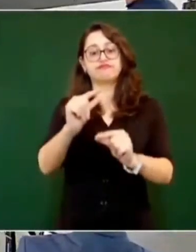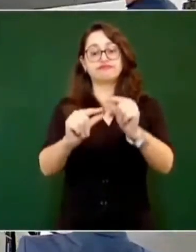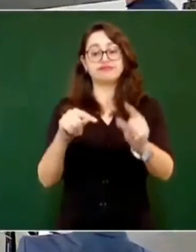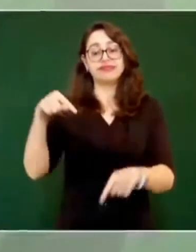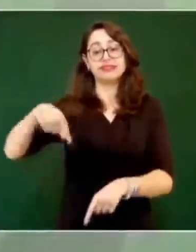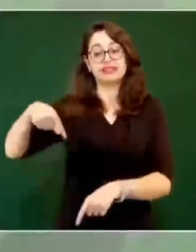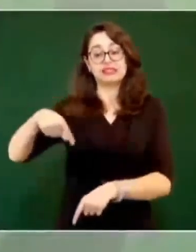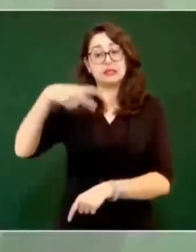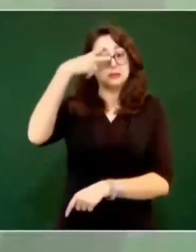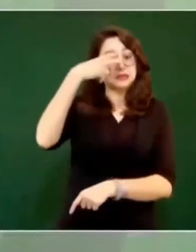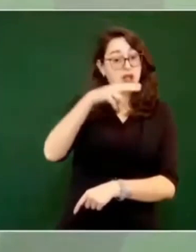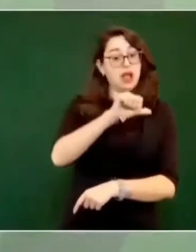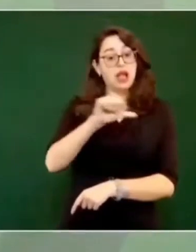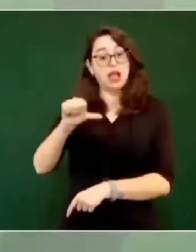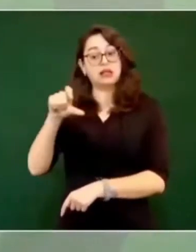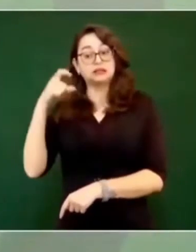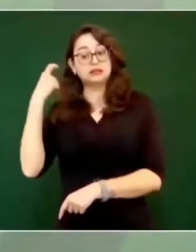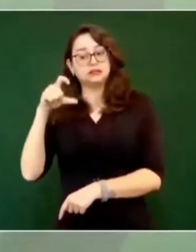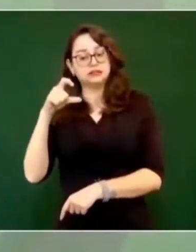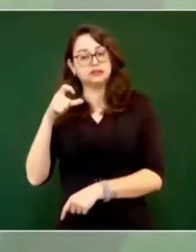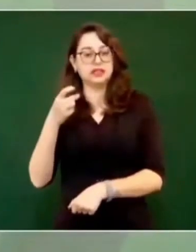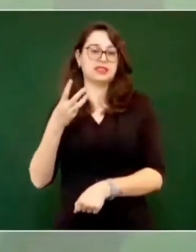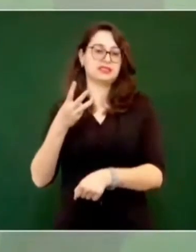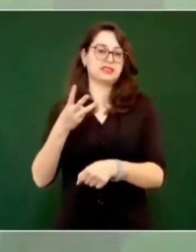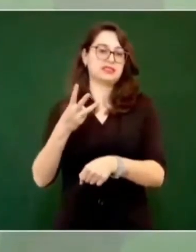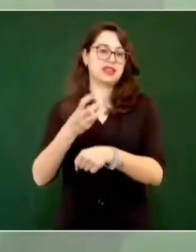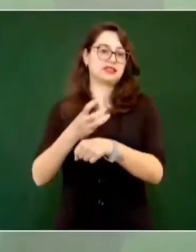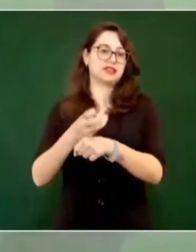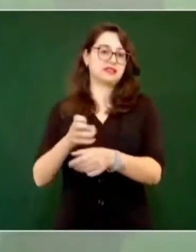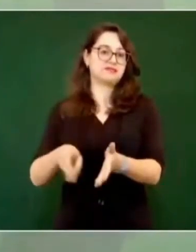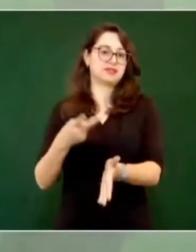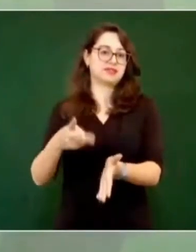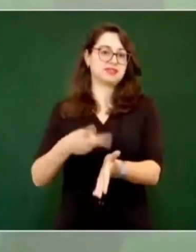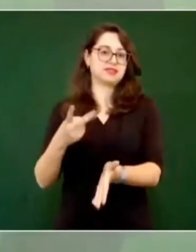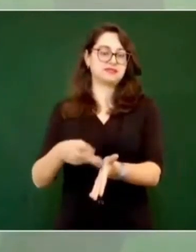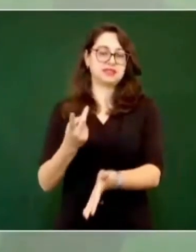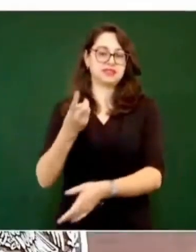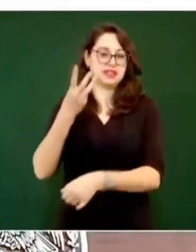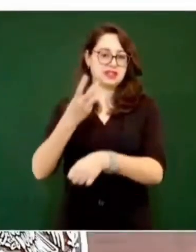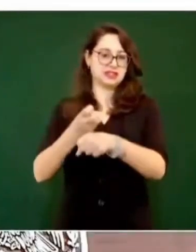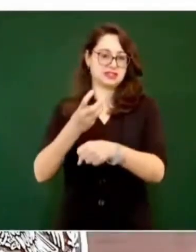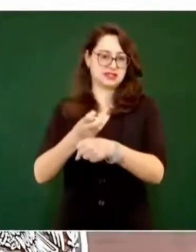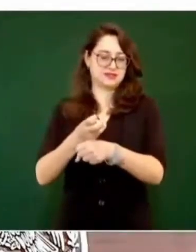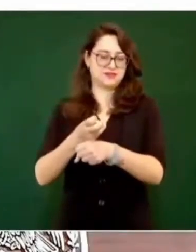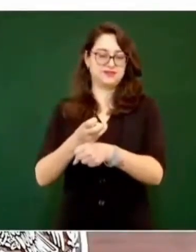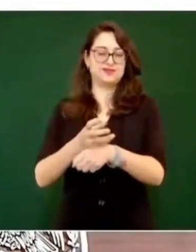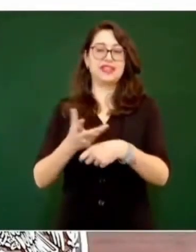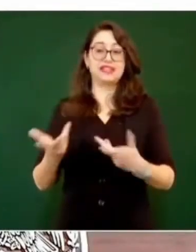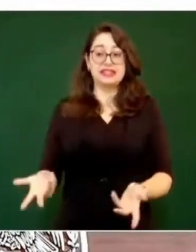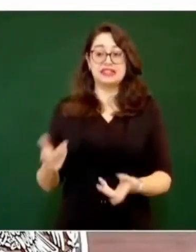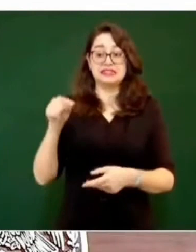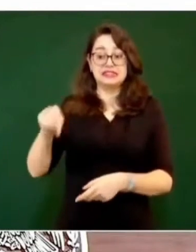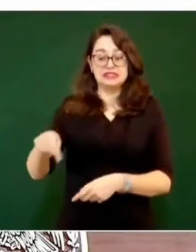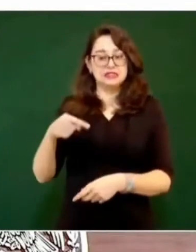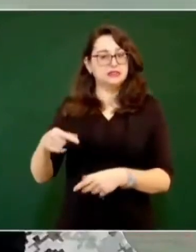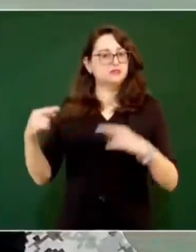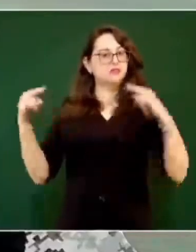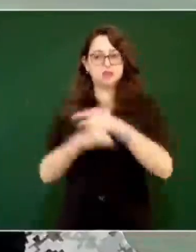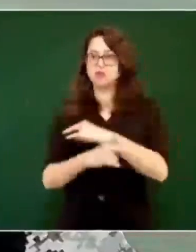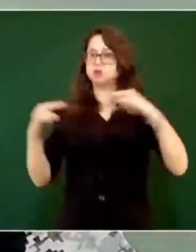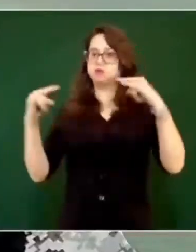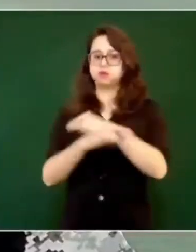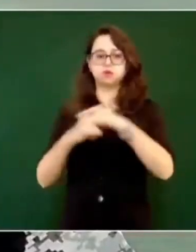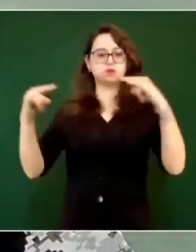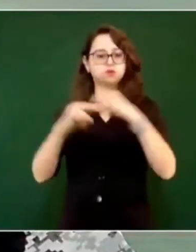densamente poblada, permanentemente, todos los días a toda hora. Y vamos, estamos implementando el sistema de